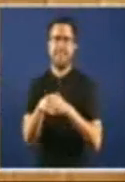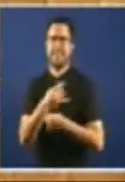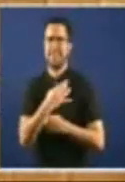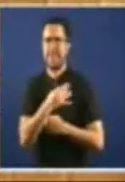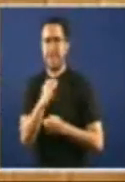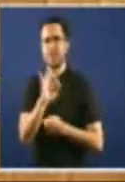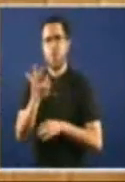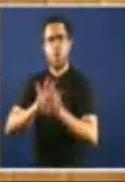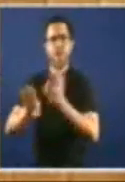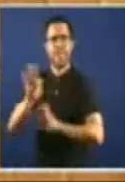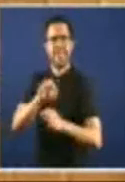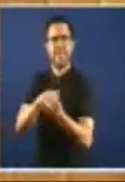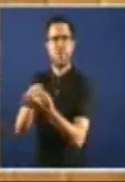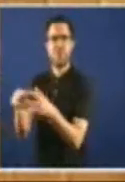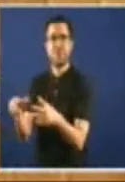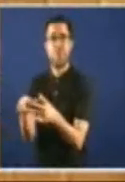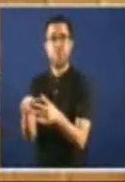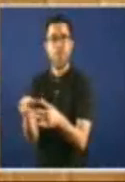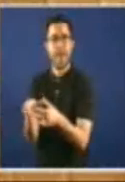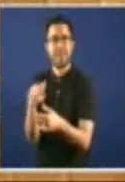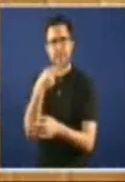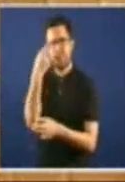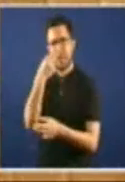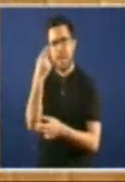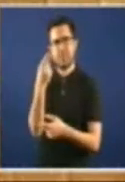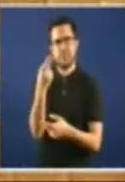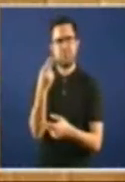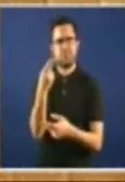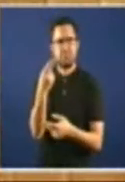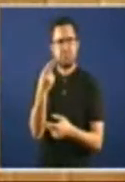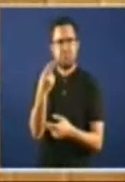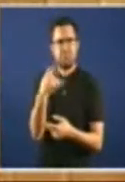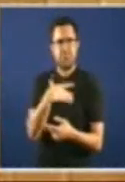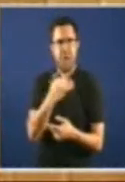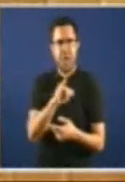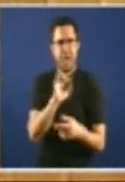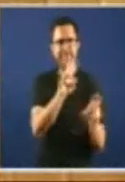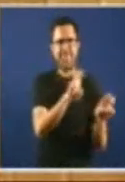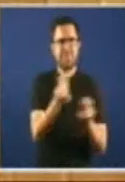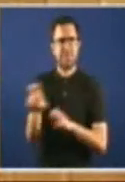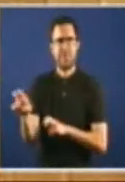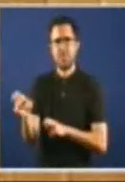organizacións Sociais que teñan interés Lesítimo determinados temas E así nos receita